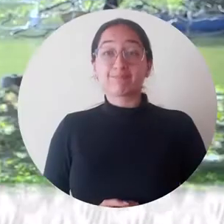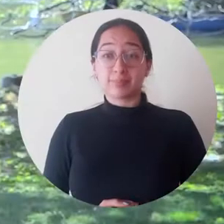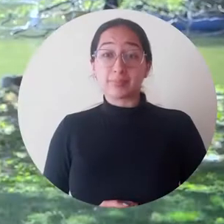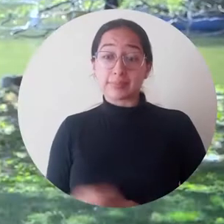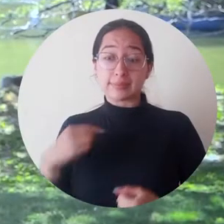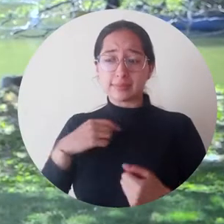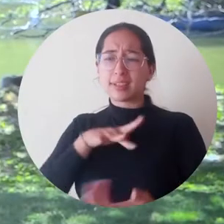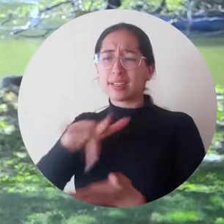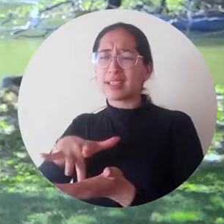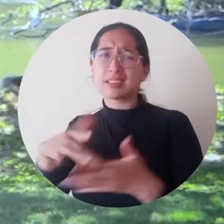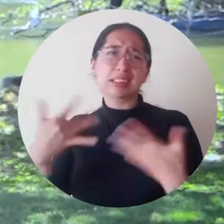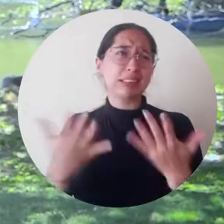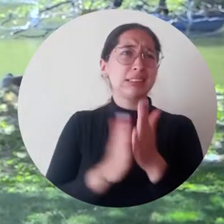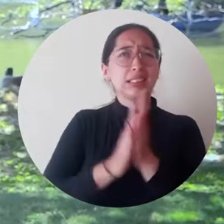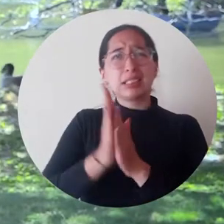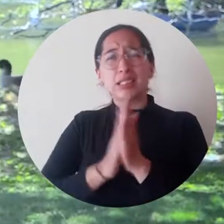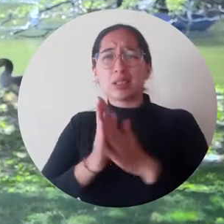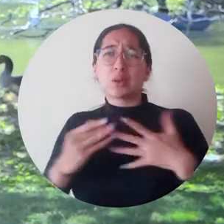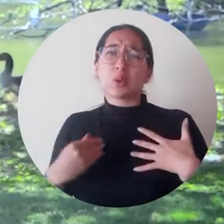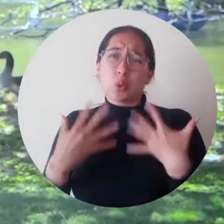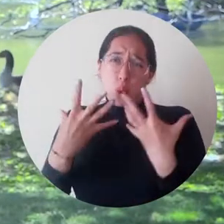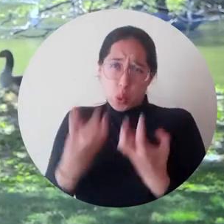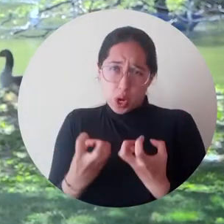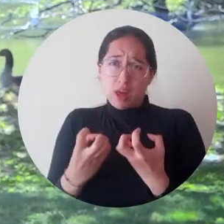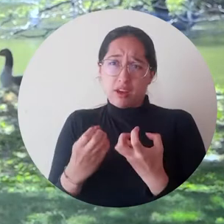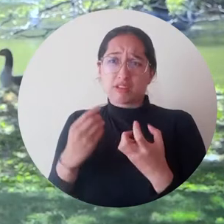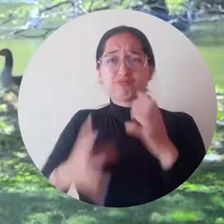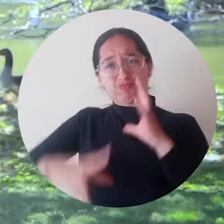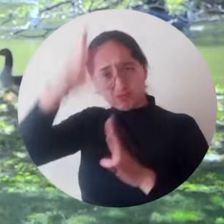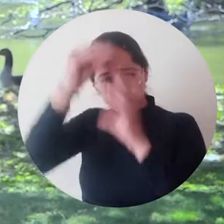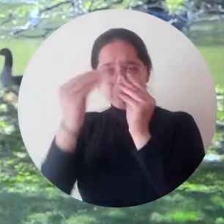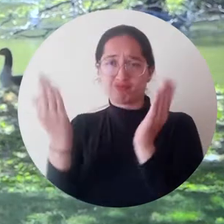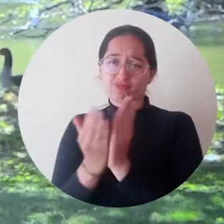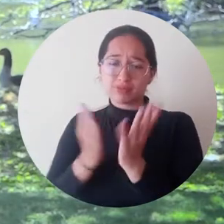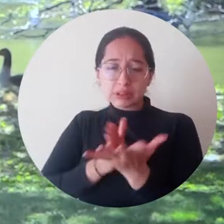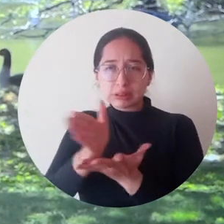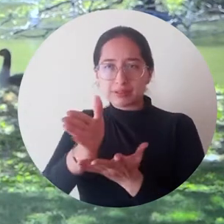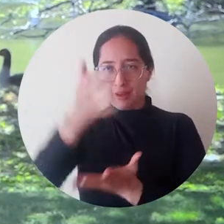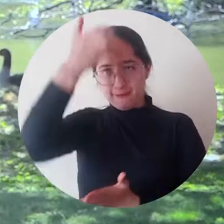Llegué buscando la oportunidad de estudiar enfermería.